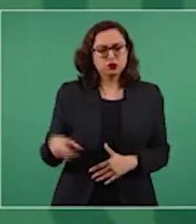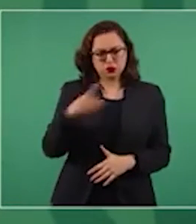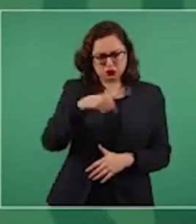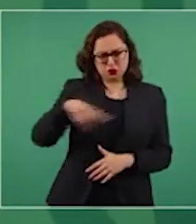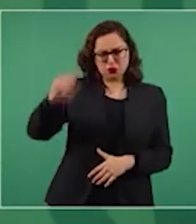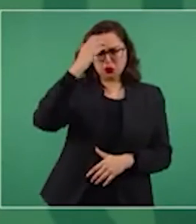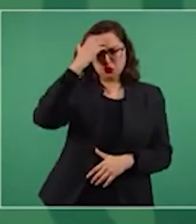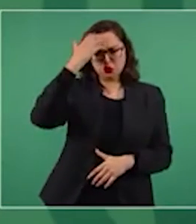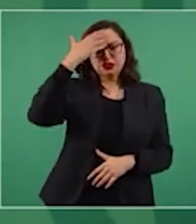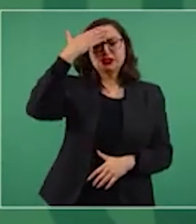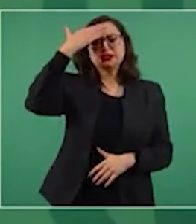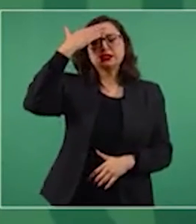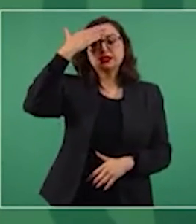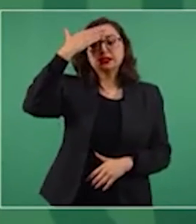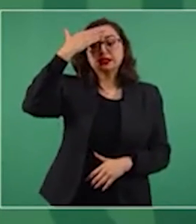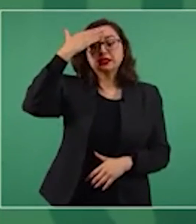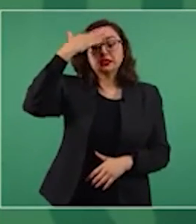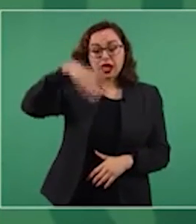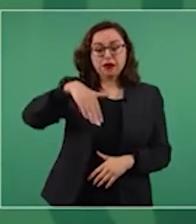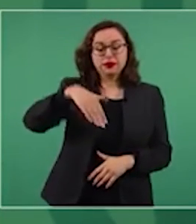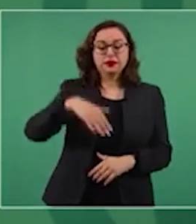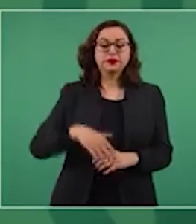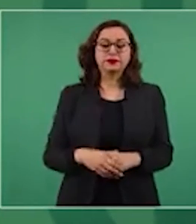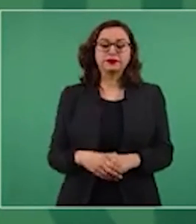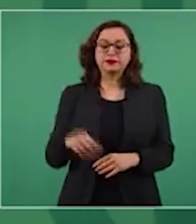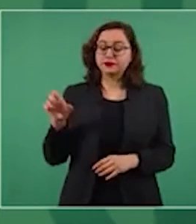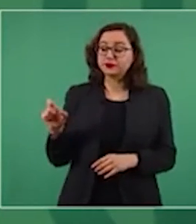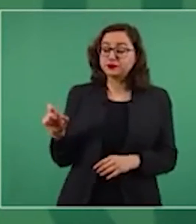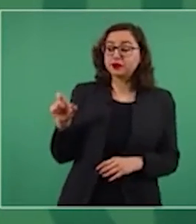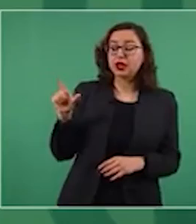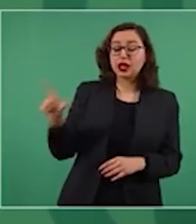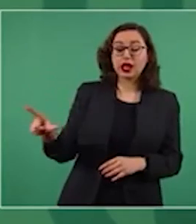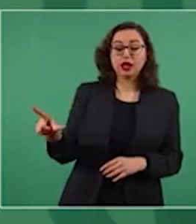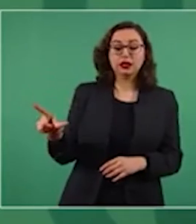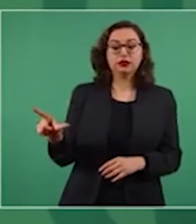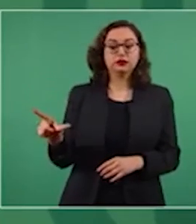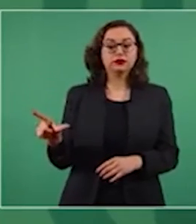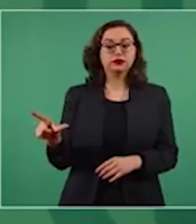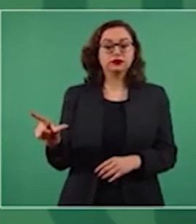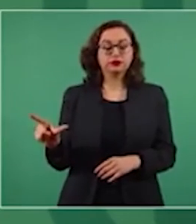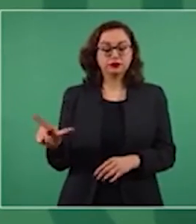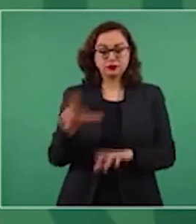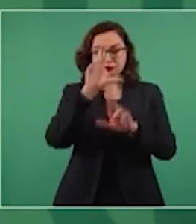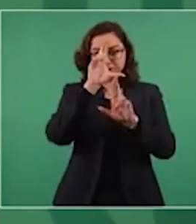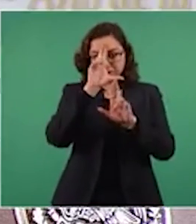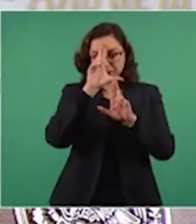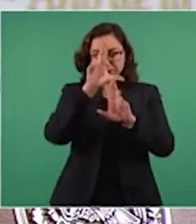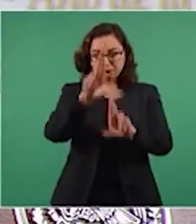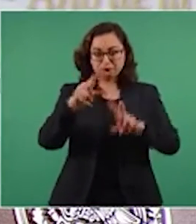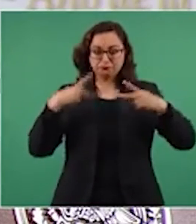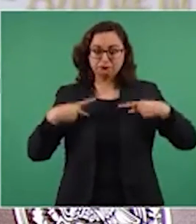que actuó con respeto a los ciudadanos,